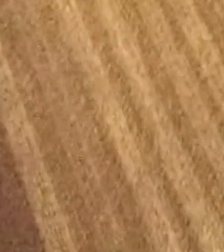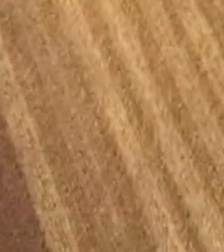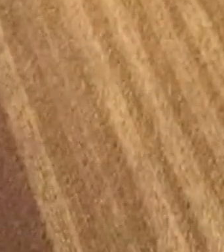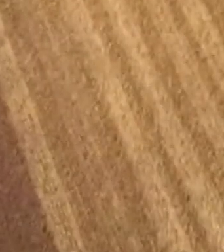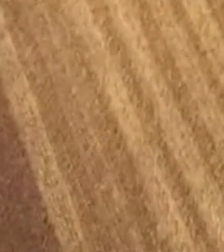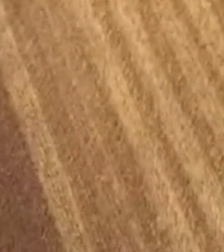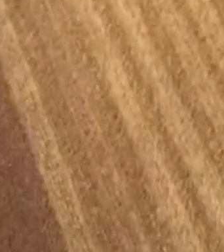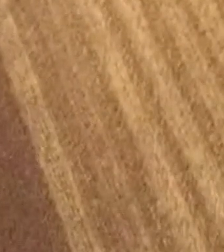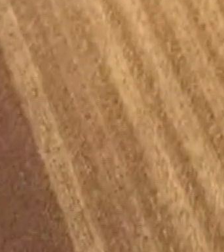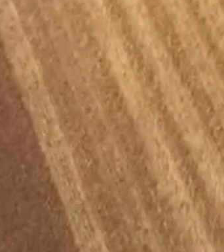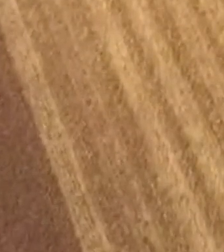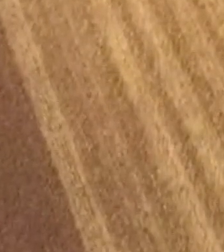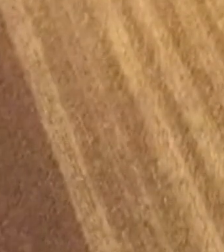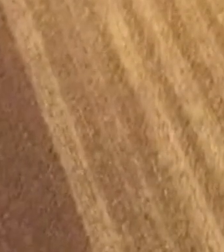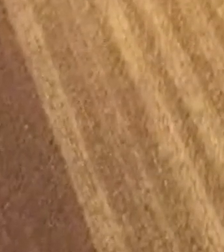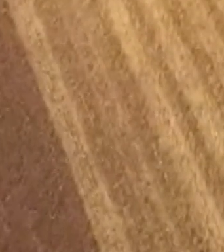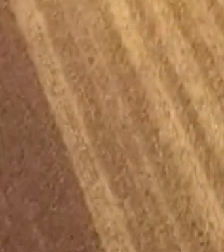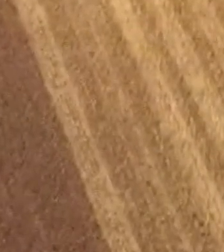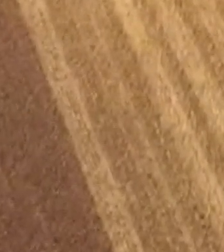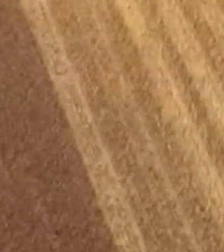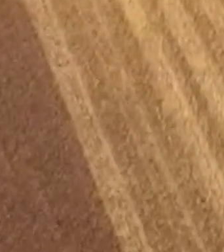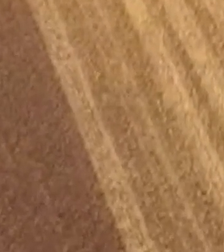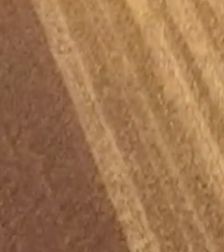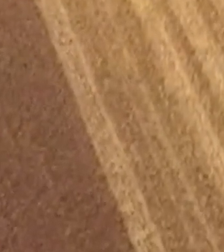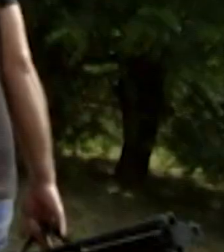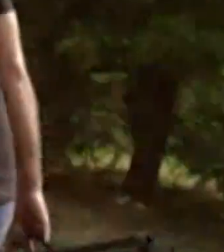depredarlo como lo hemos hecho hasta ahora